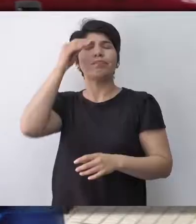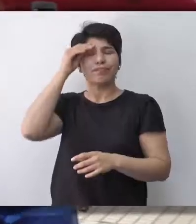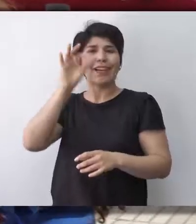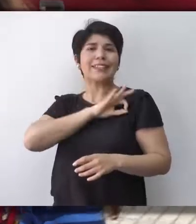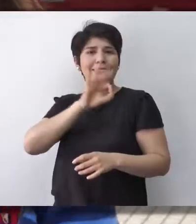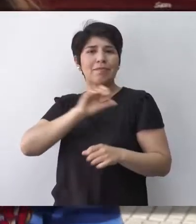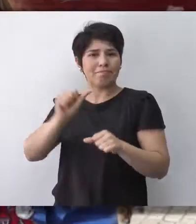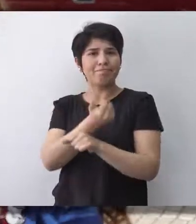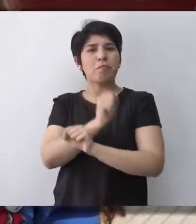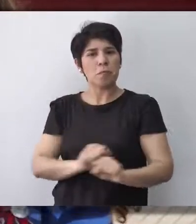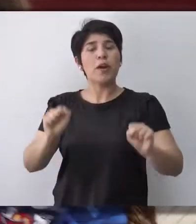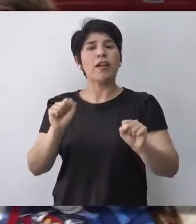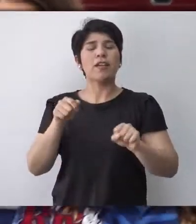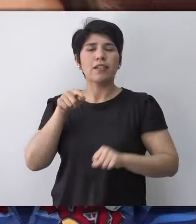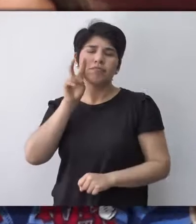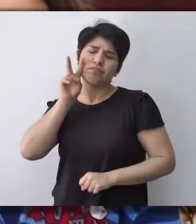los exámenes.